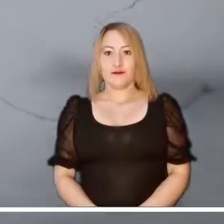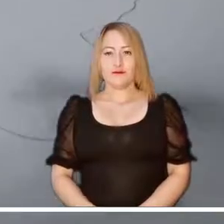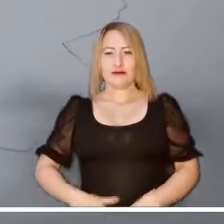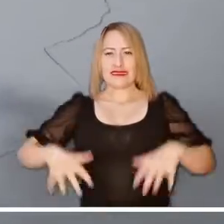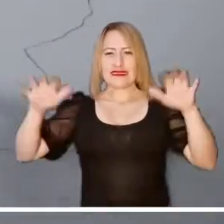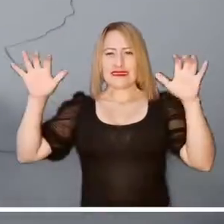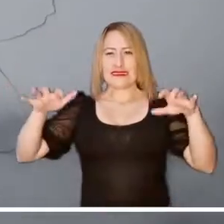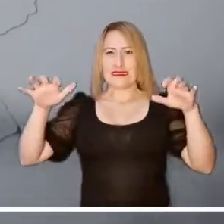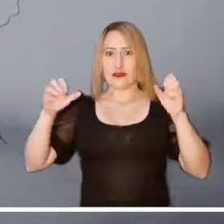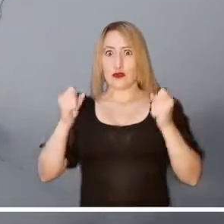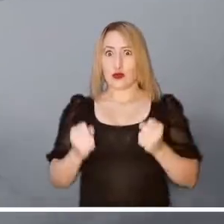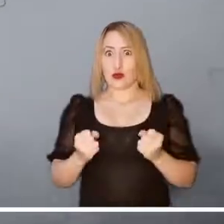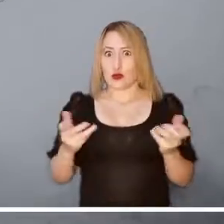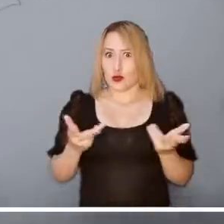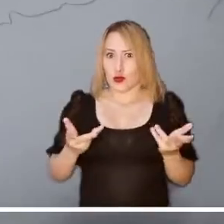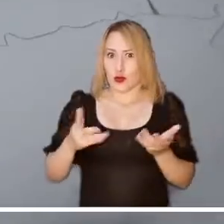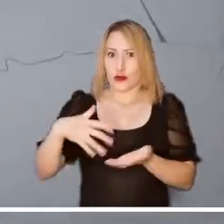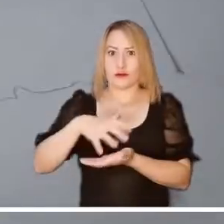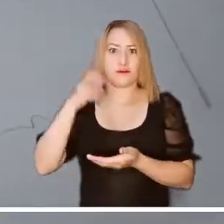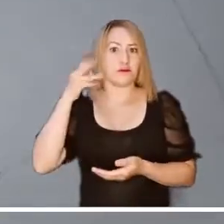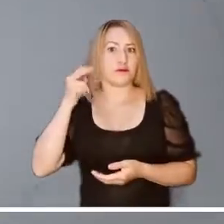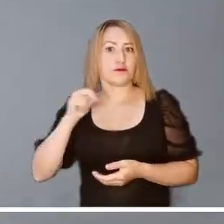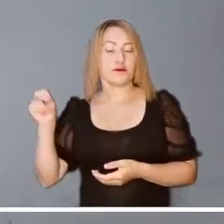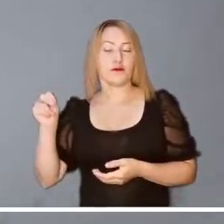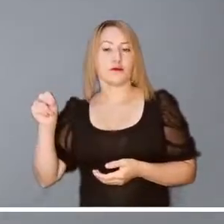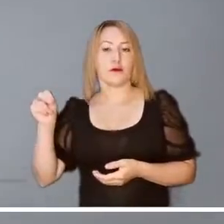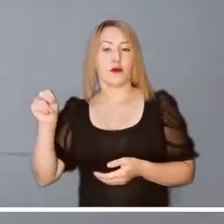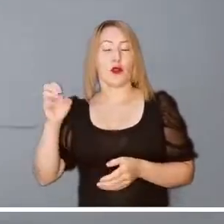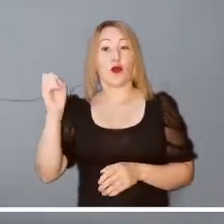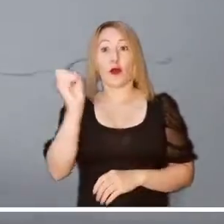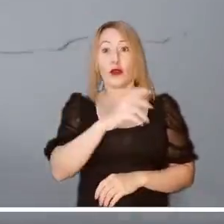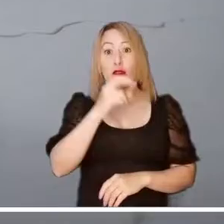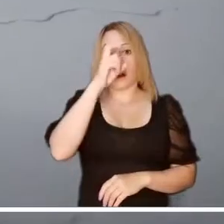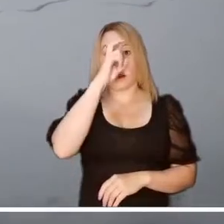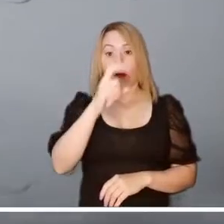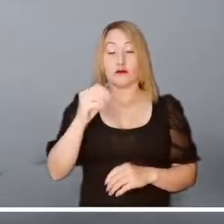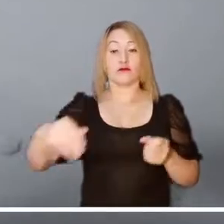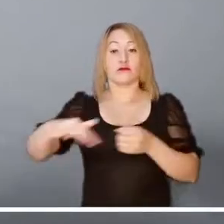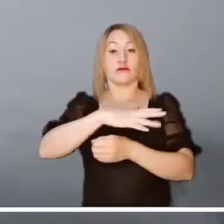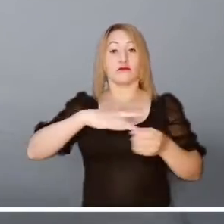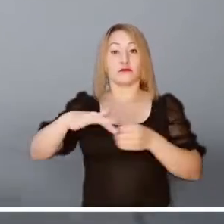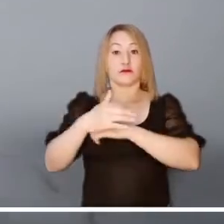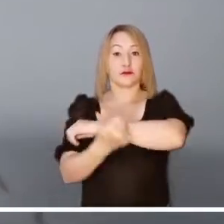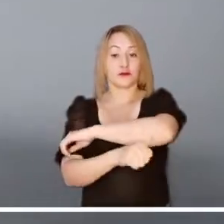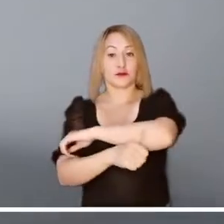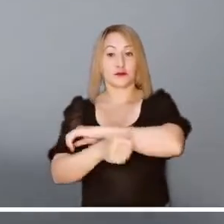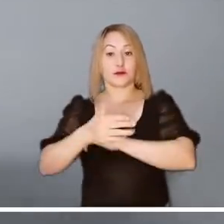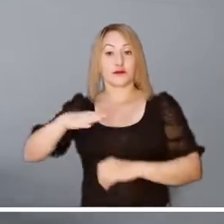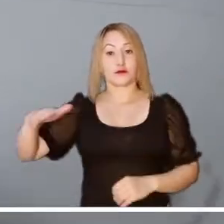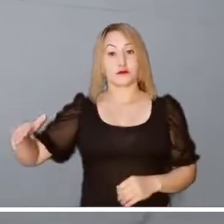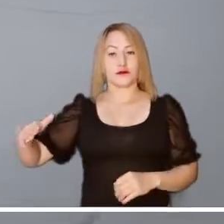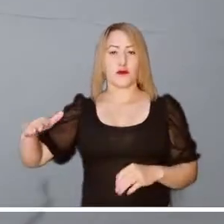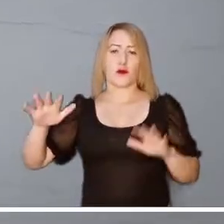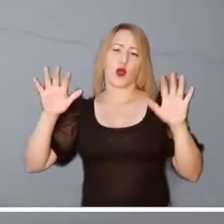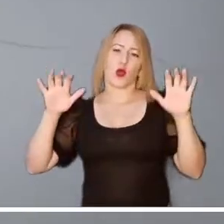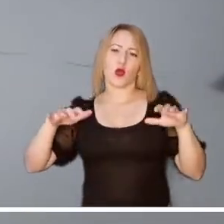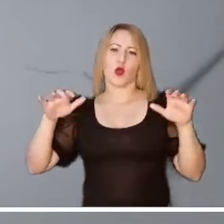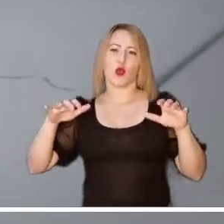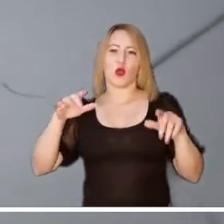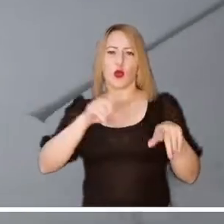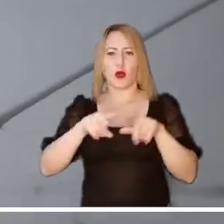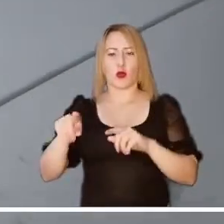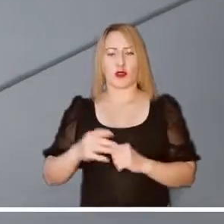esperan lluvias sectorizadas en Valle del Cauca. Mientras que lluvias fuertes se esperan en los Santanderes, en el oriente y norte de